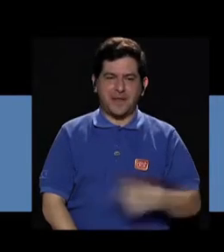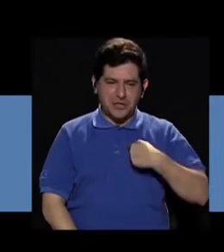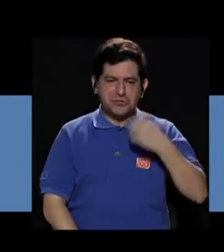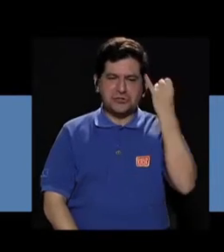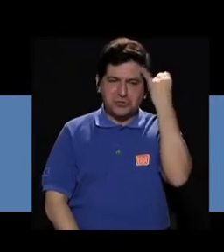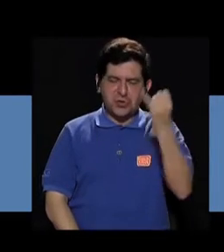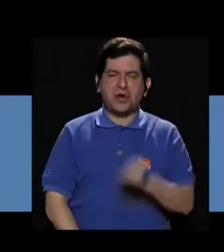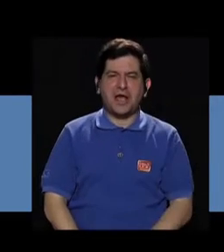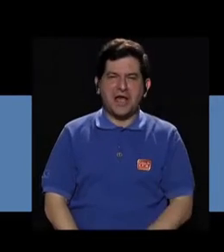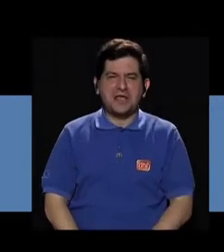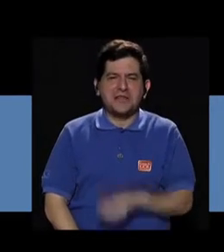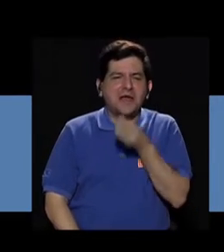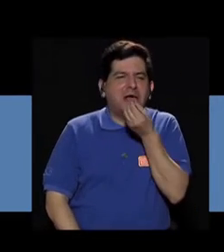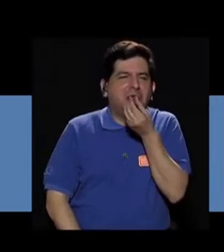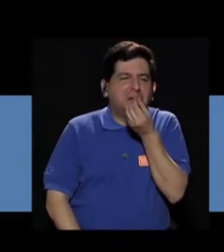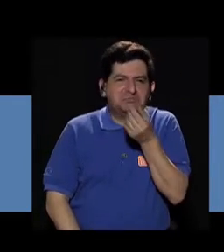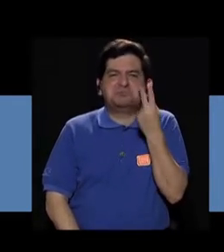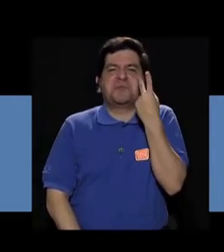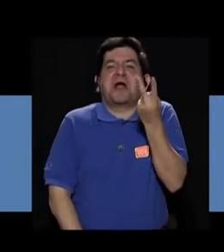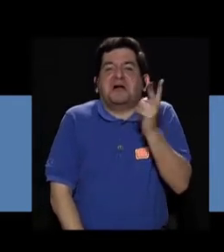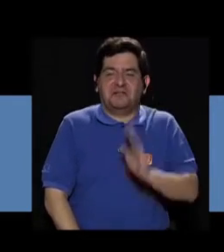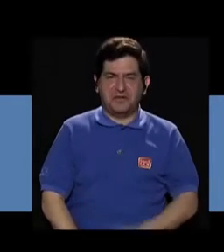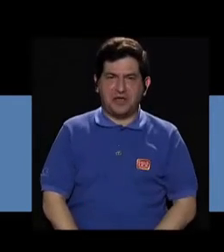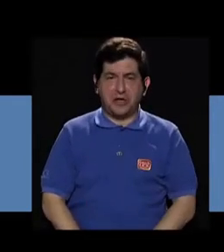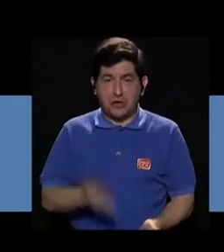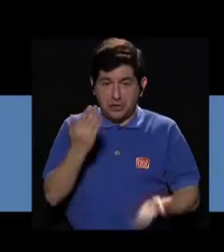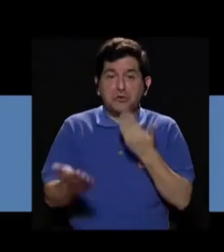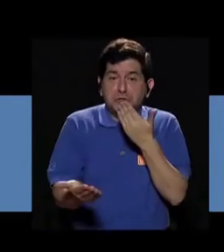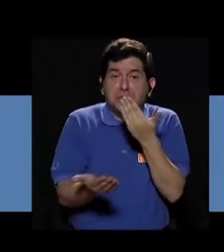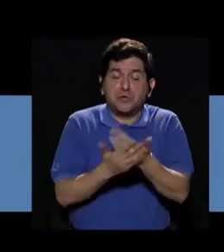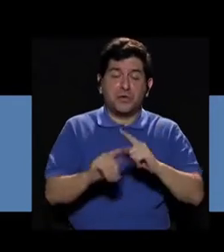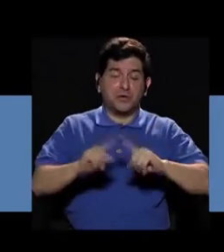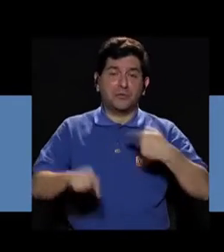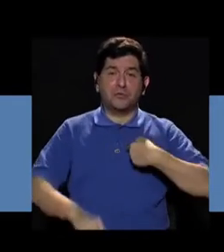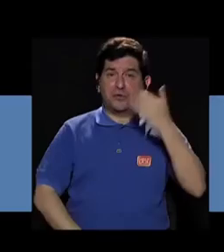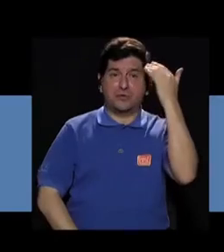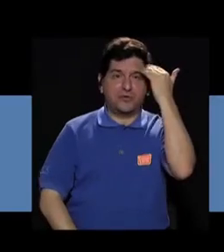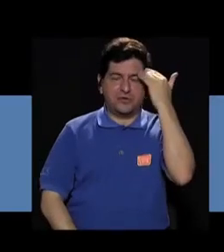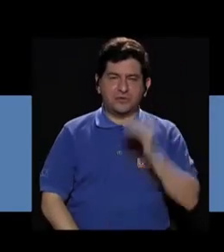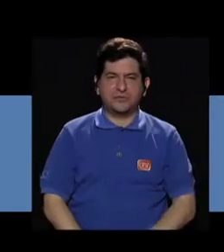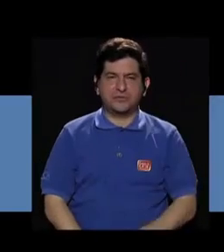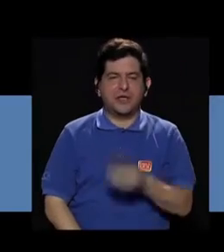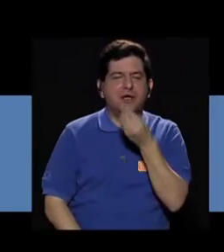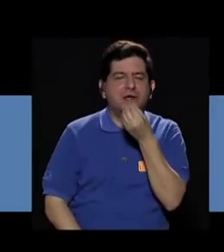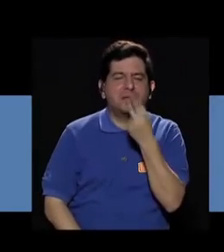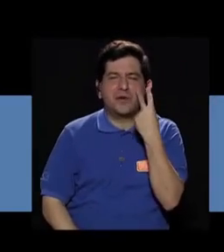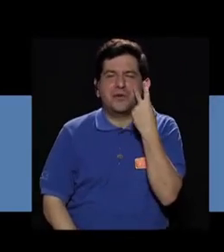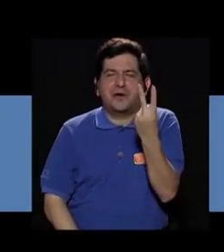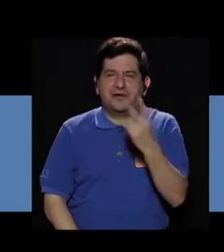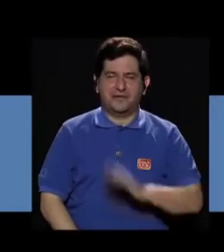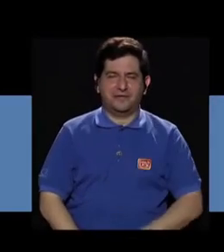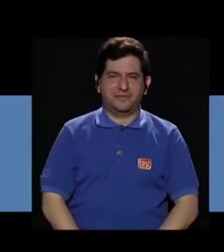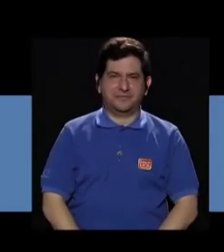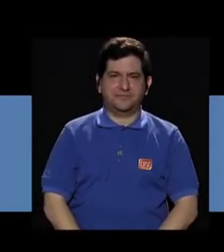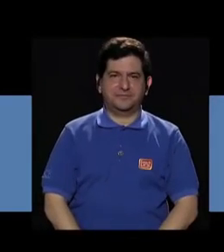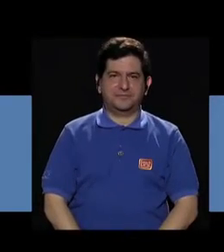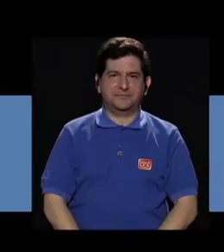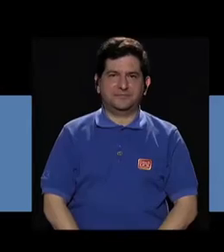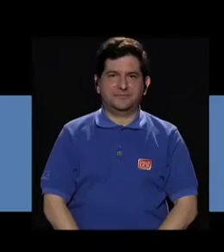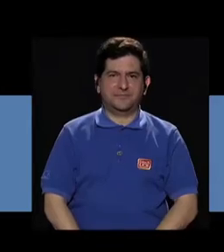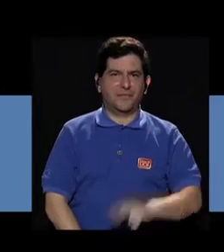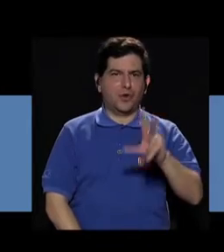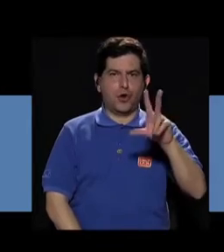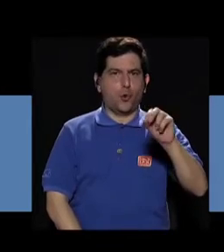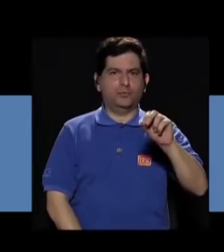Y he estado con la idea de probarlos, a ver cómo, creo que debe ser bueno, pero no sé, habría que probarlos, a ver, sí.